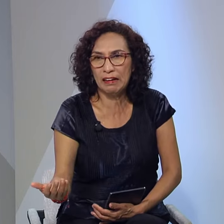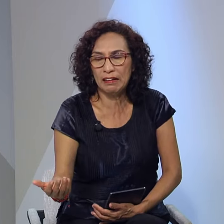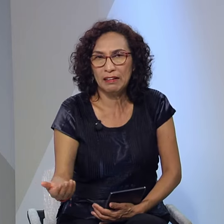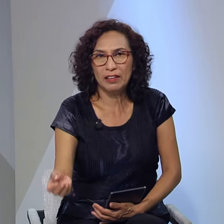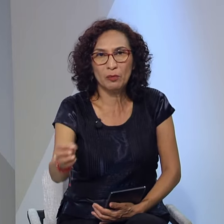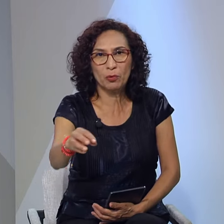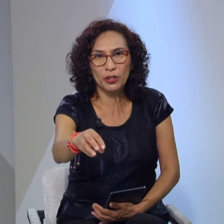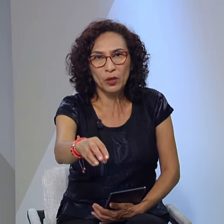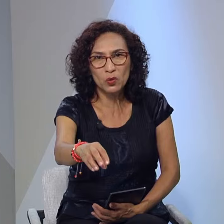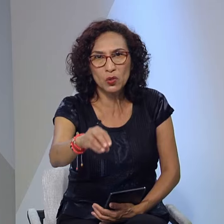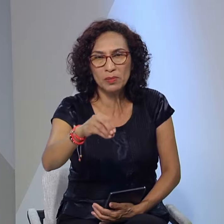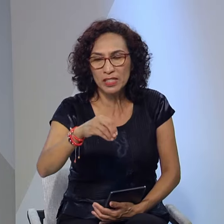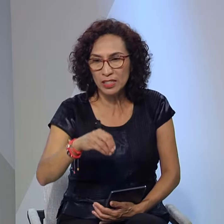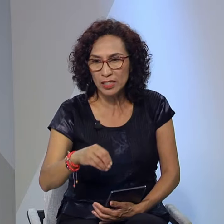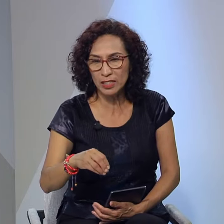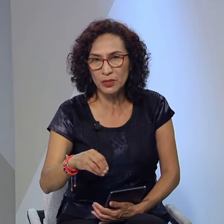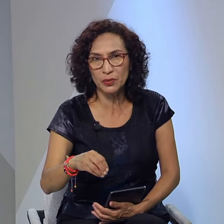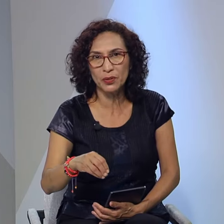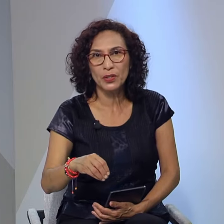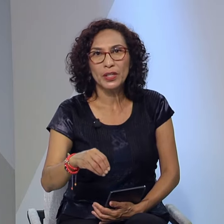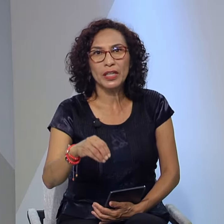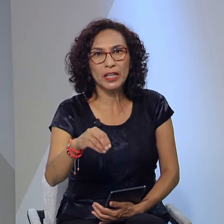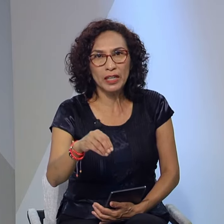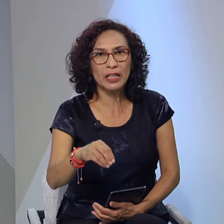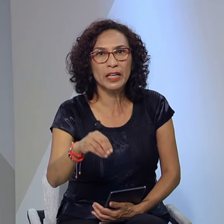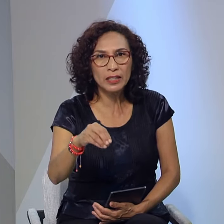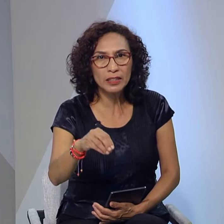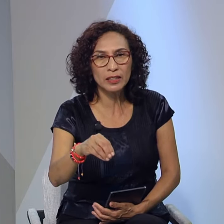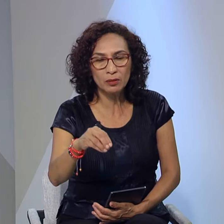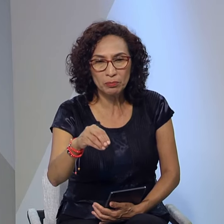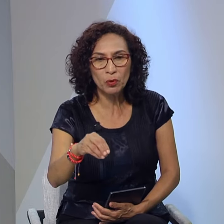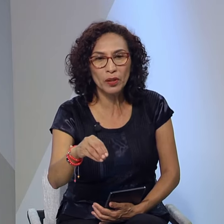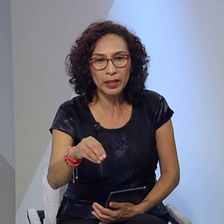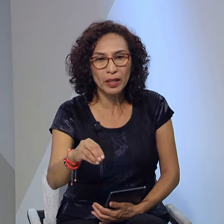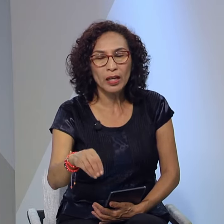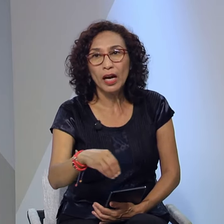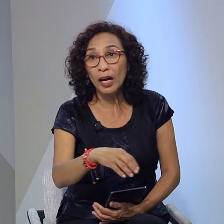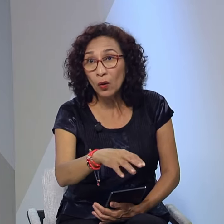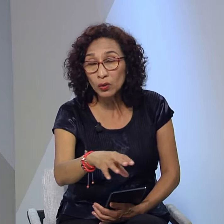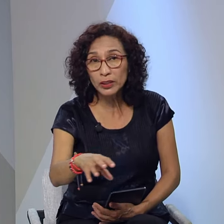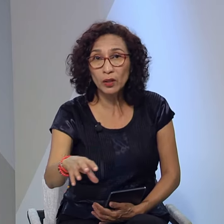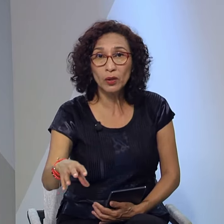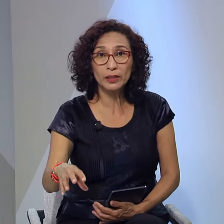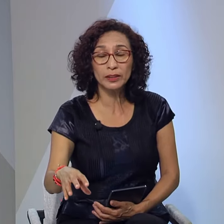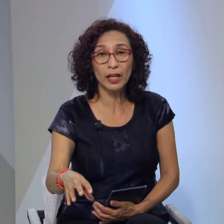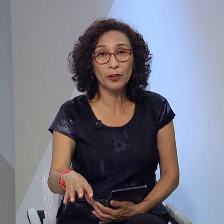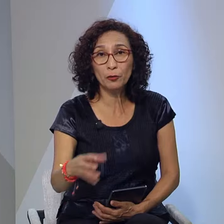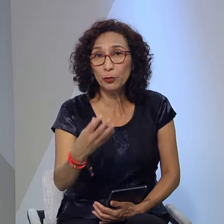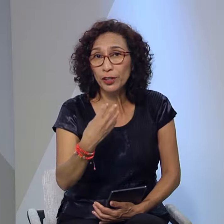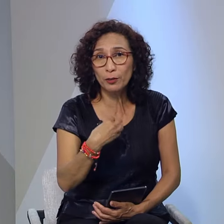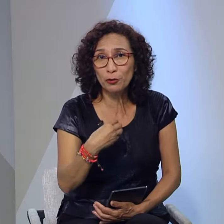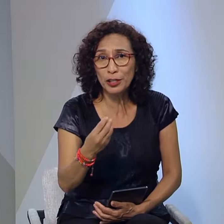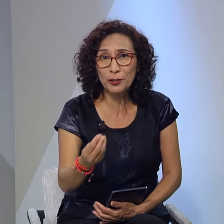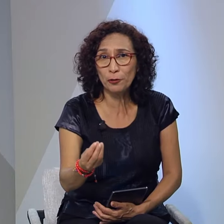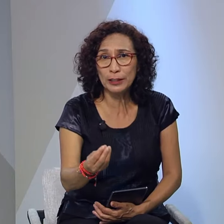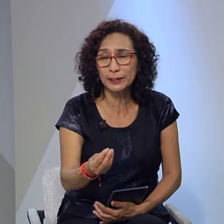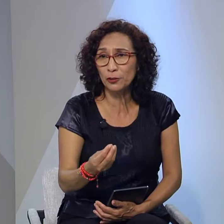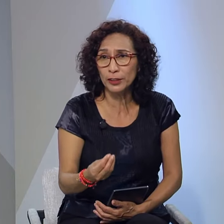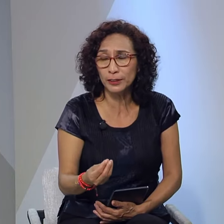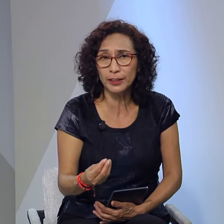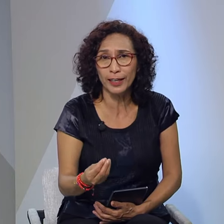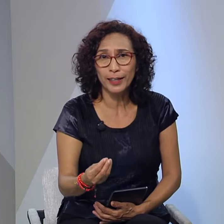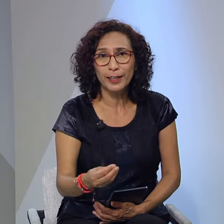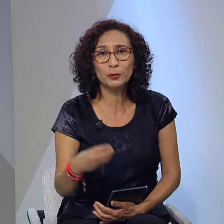patriarcal que pone a los hombres en el centro que ejercen el poder a costa de lo que sea no porque un niño